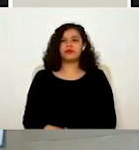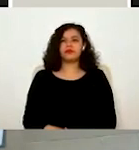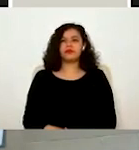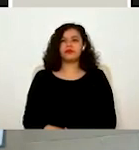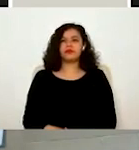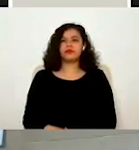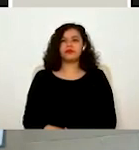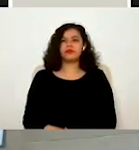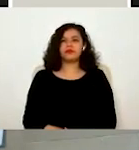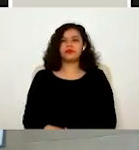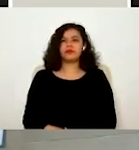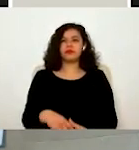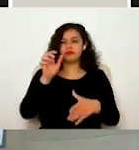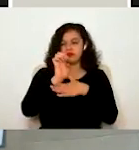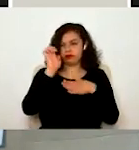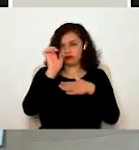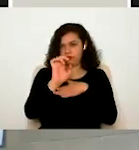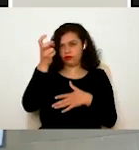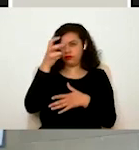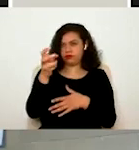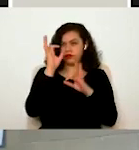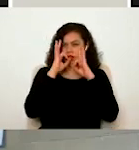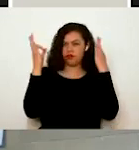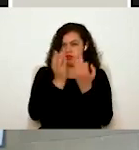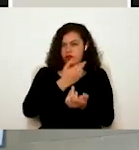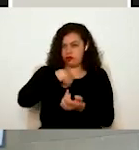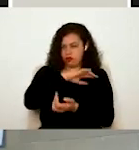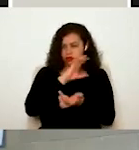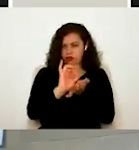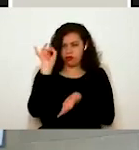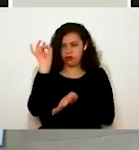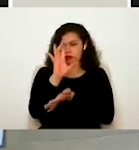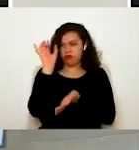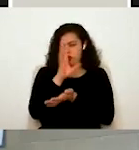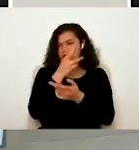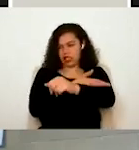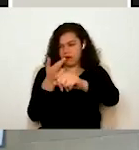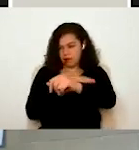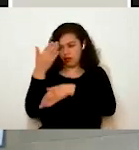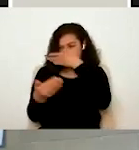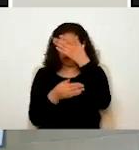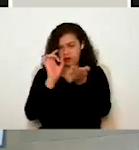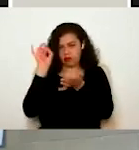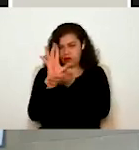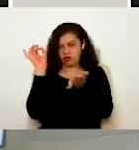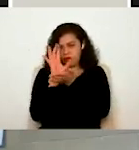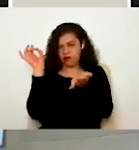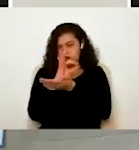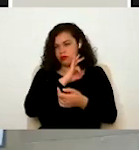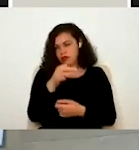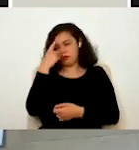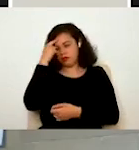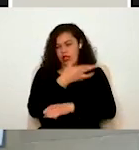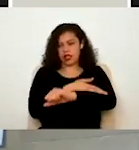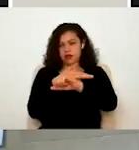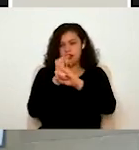es la forma en la que ustedes pueden enviar los trámites o los servicios que ustedes quieran enviar a través de trámite